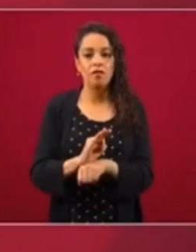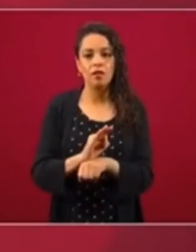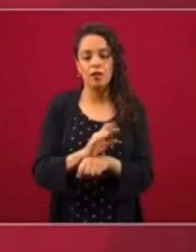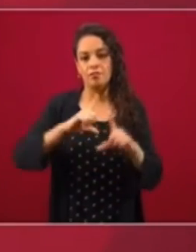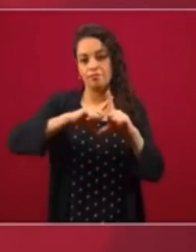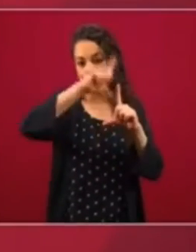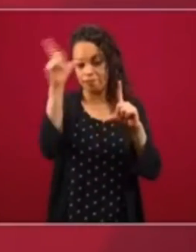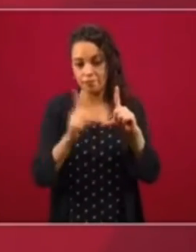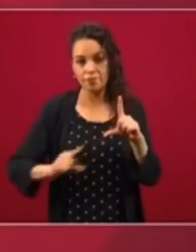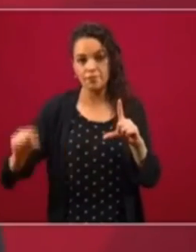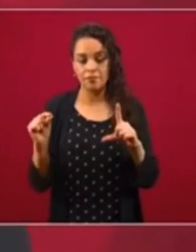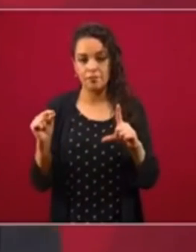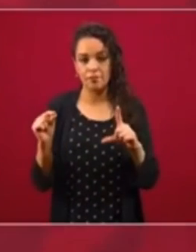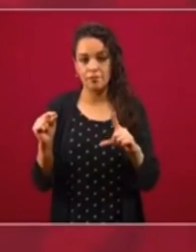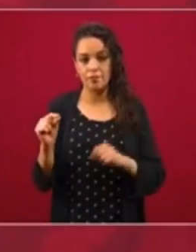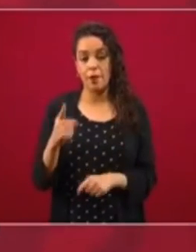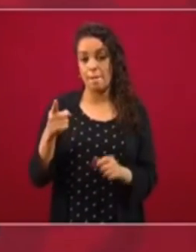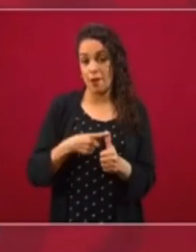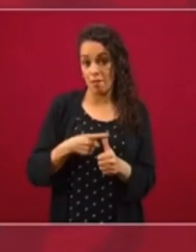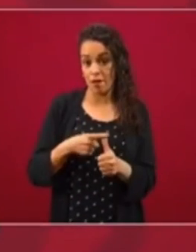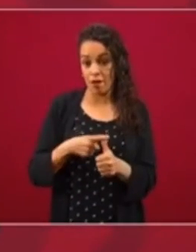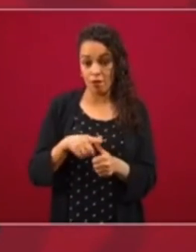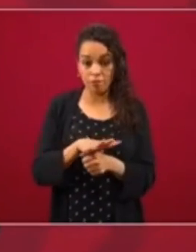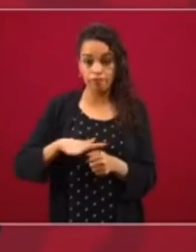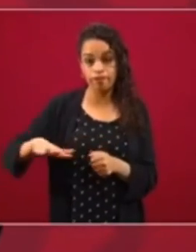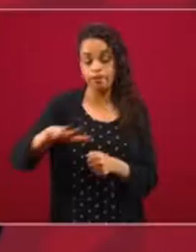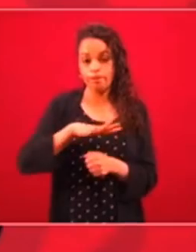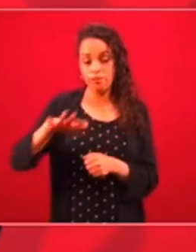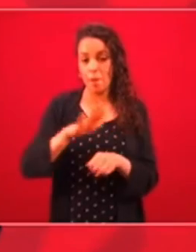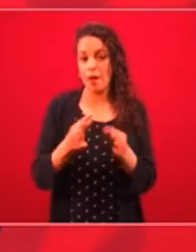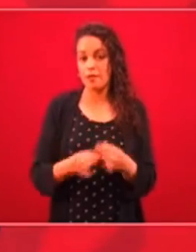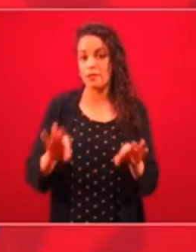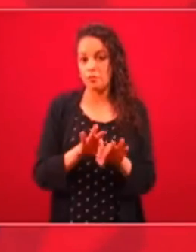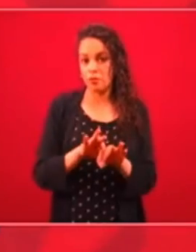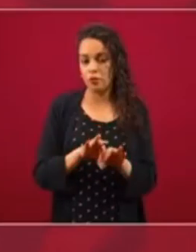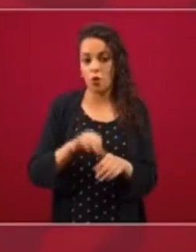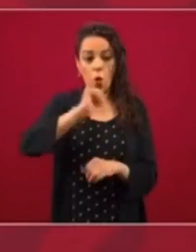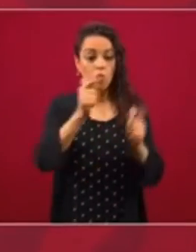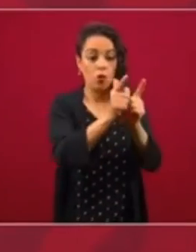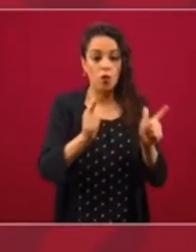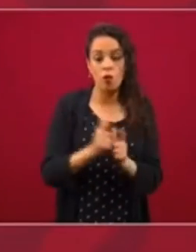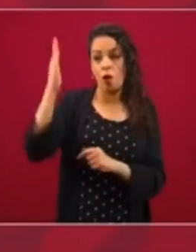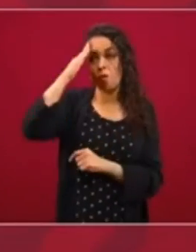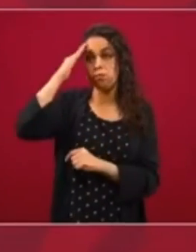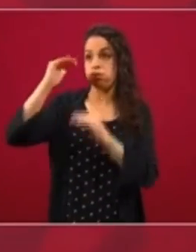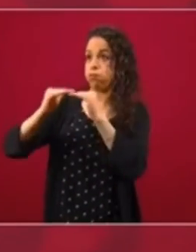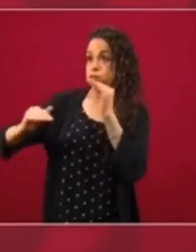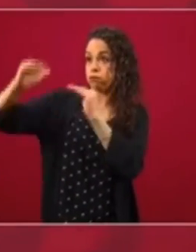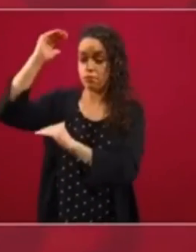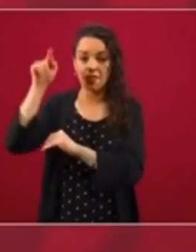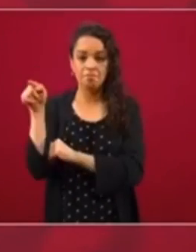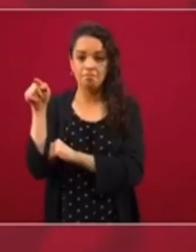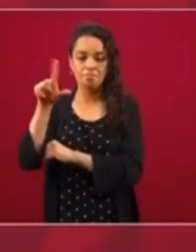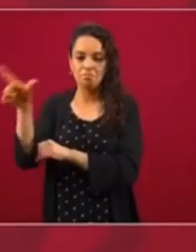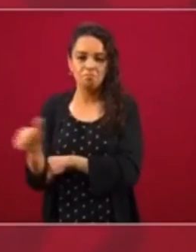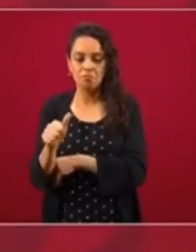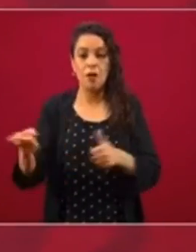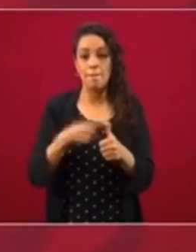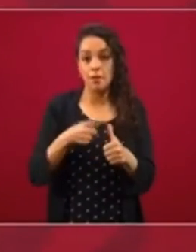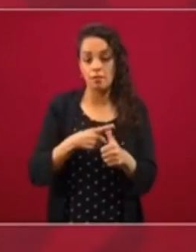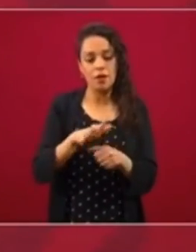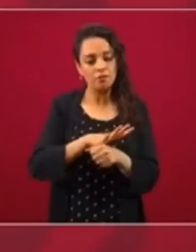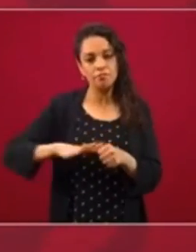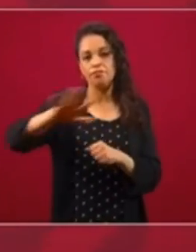Entender que por encima del interés particular, o de los intereses de grupo, por legítimos que sean, está el interés del pueblo y de la nación.